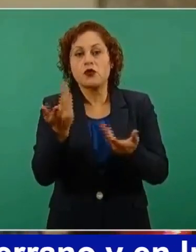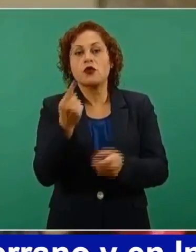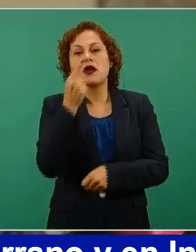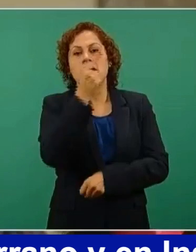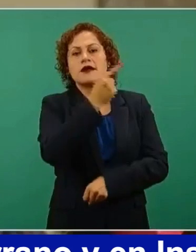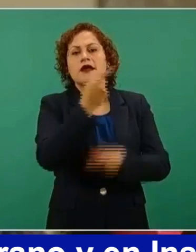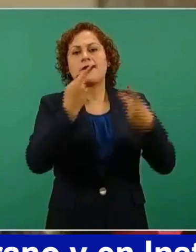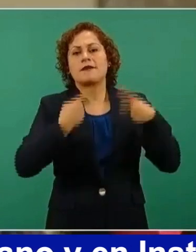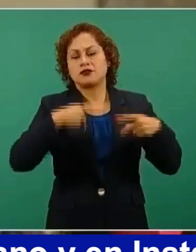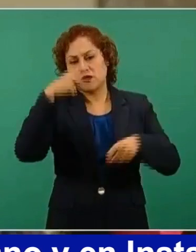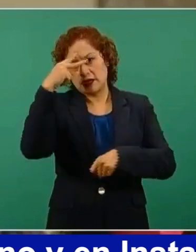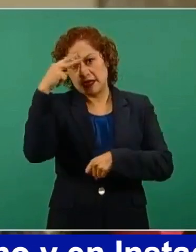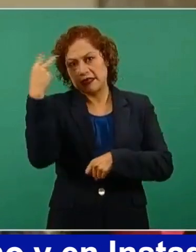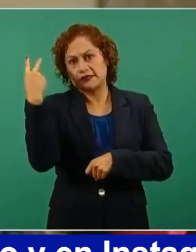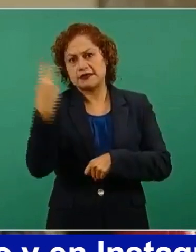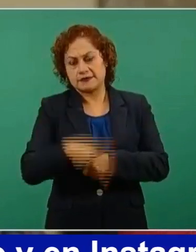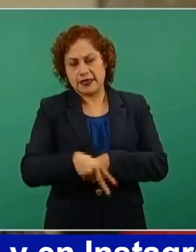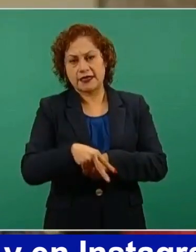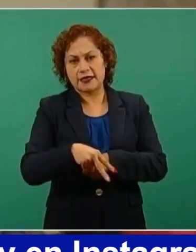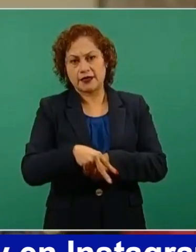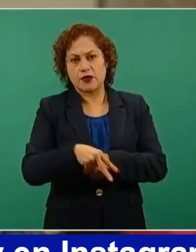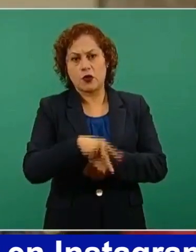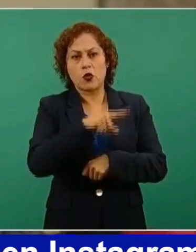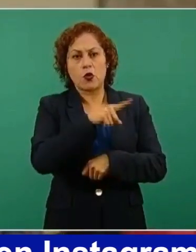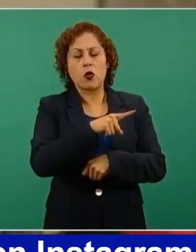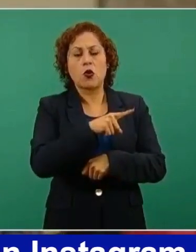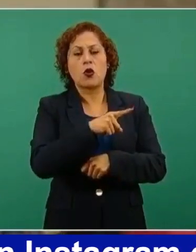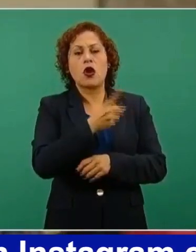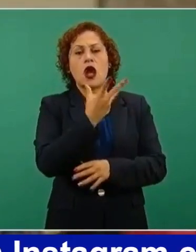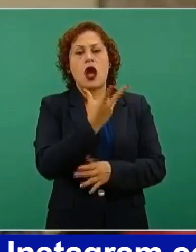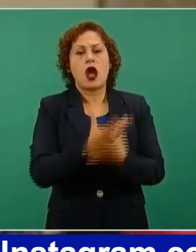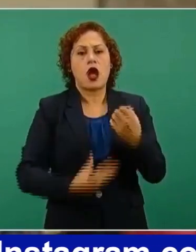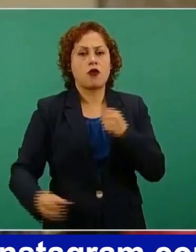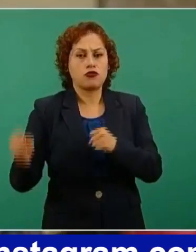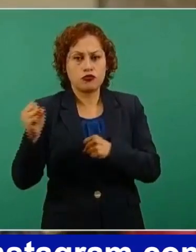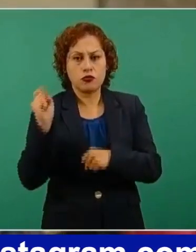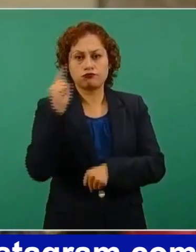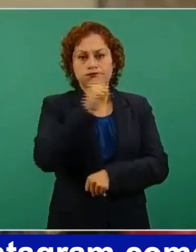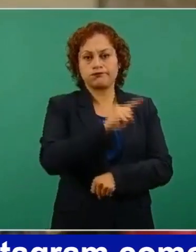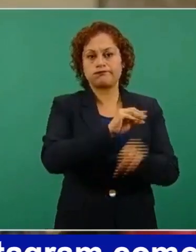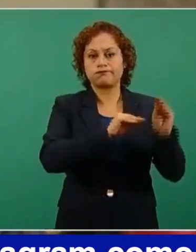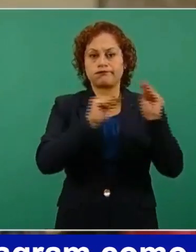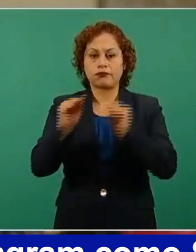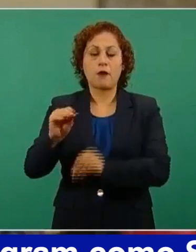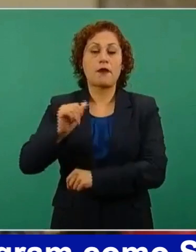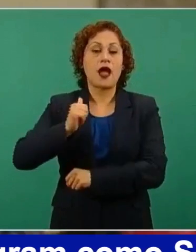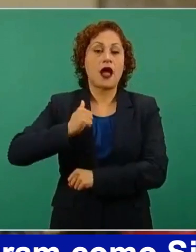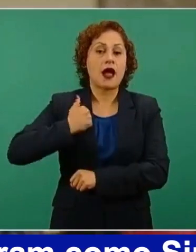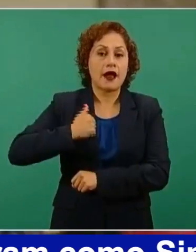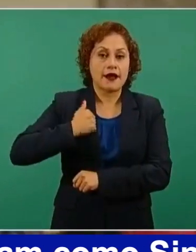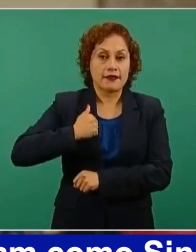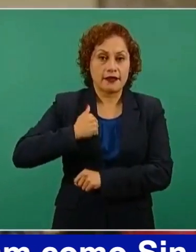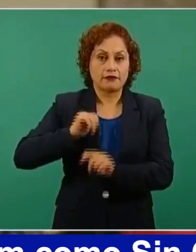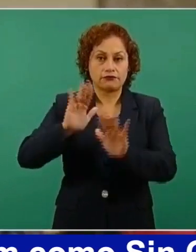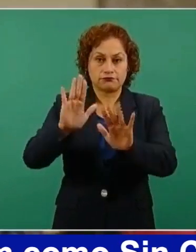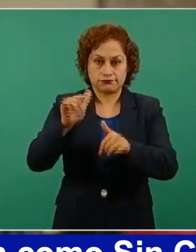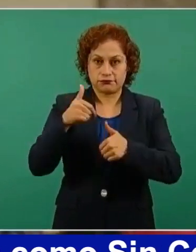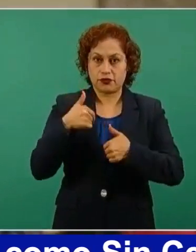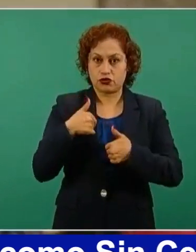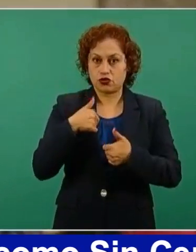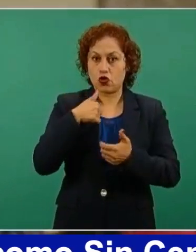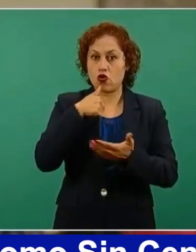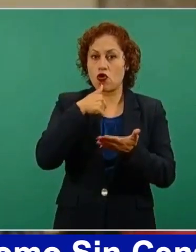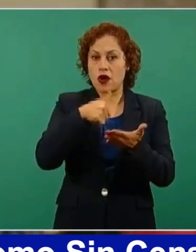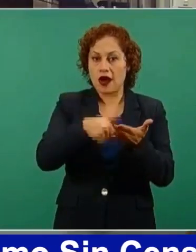perseguidos políticos y que ahora viven en Canadá, de quienes ahora le voy a leer a usted una